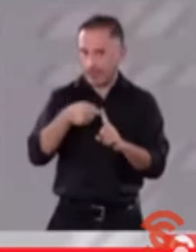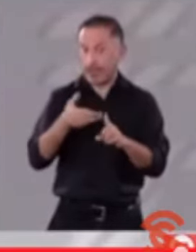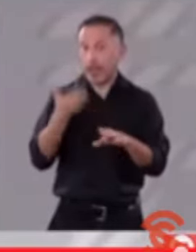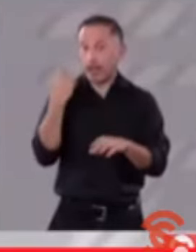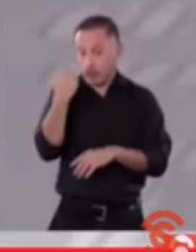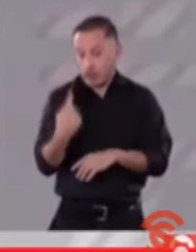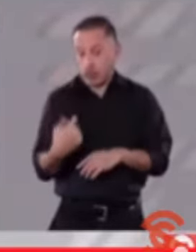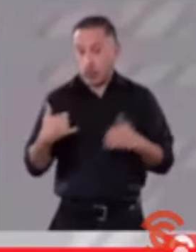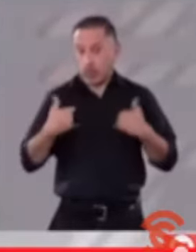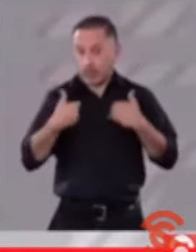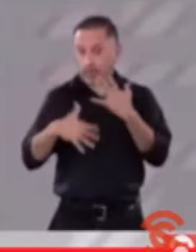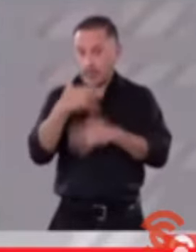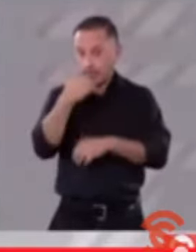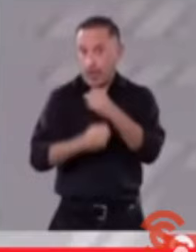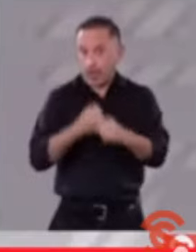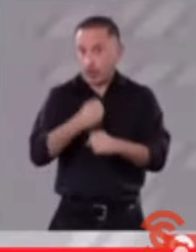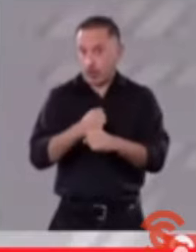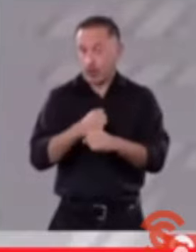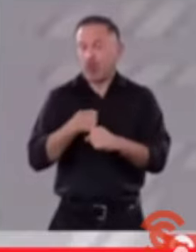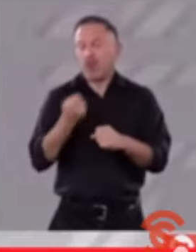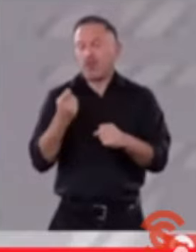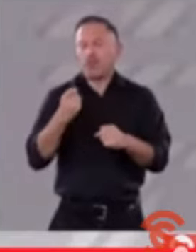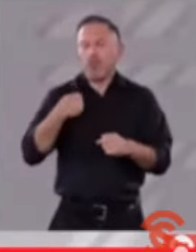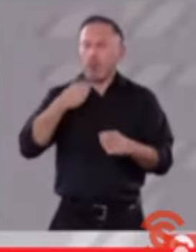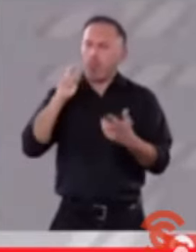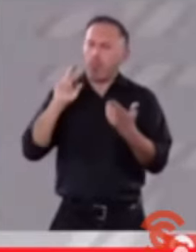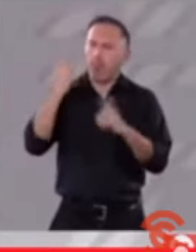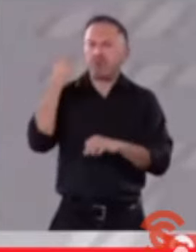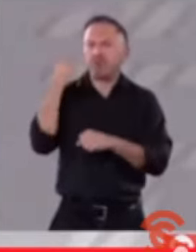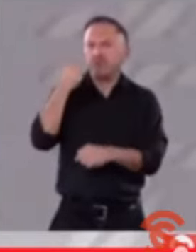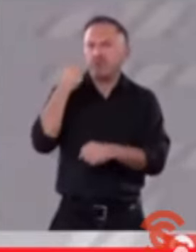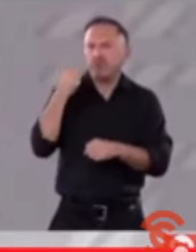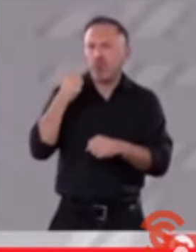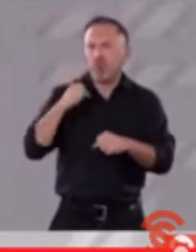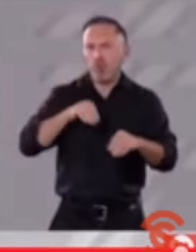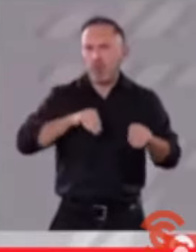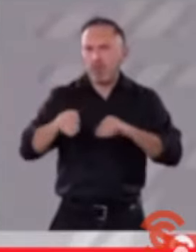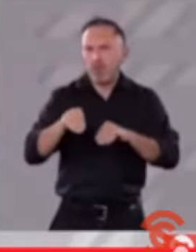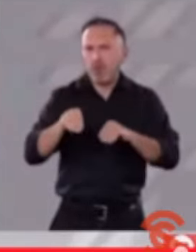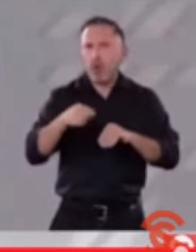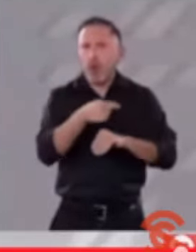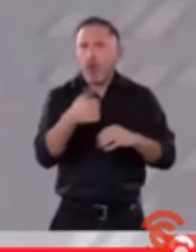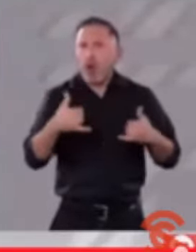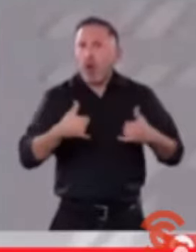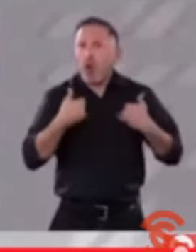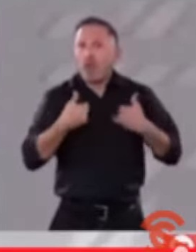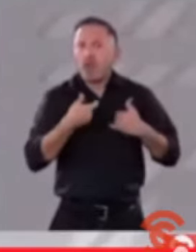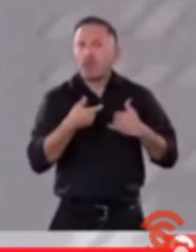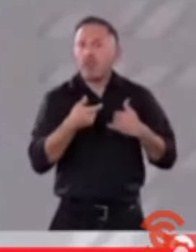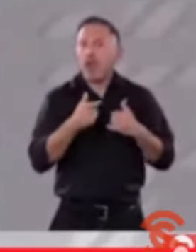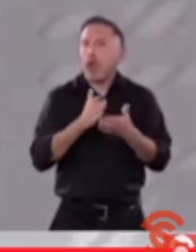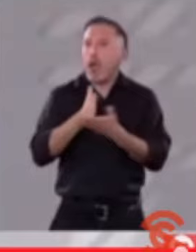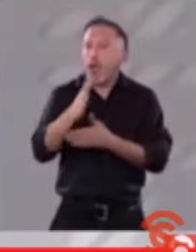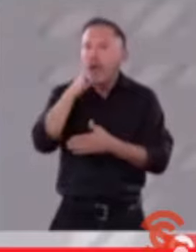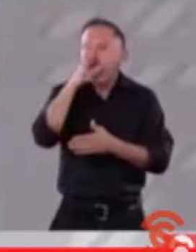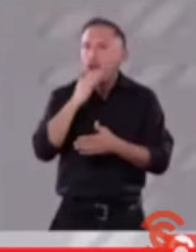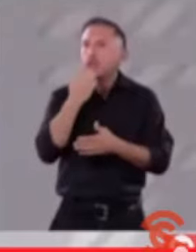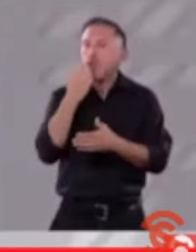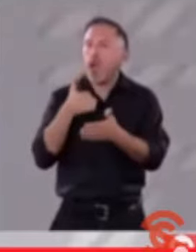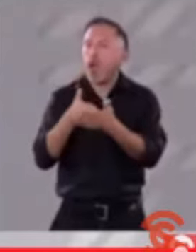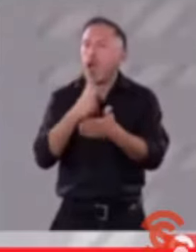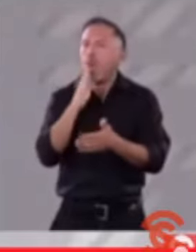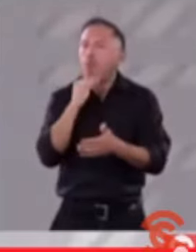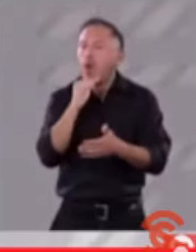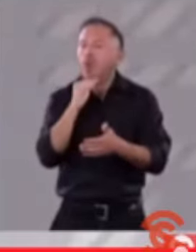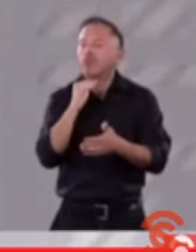social que llamaban de rechazados, jóvenes que no les permitían estudiar la preparatoria. Por eso cuando fui jefa de gobierno